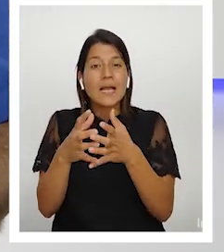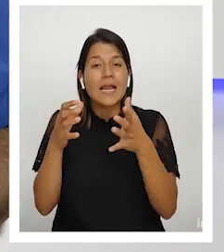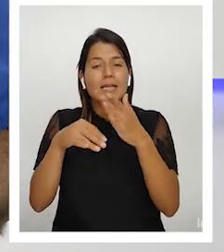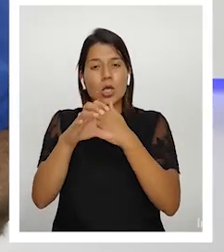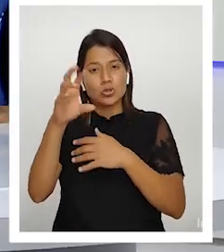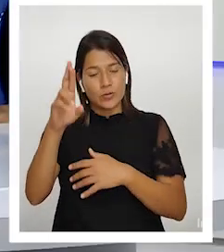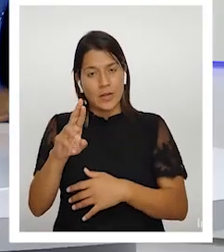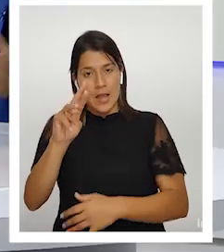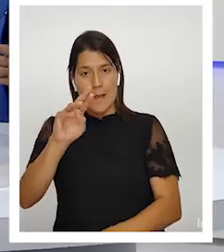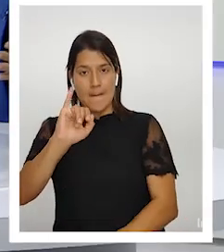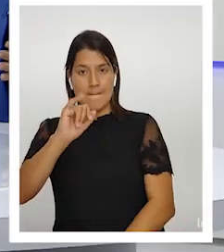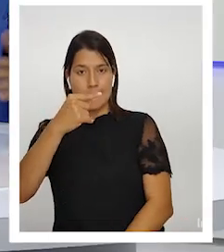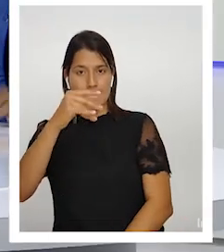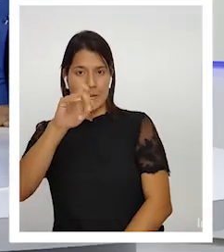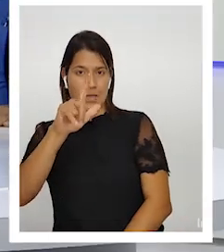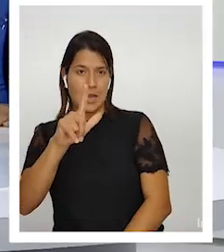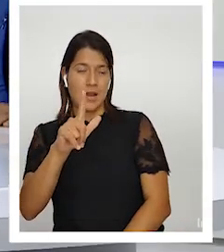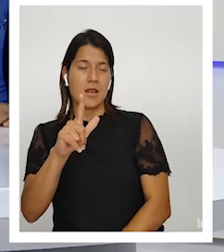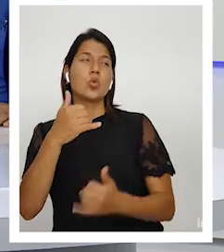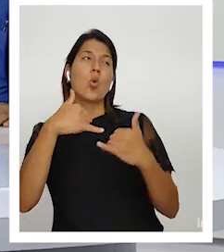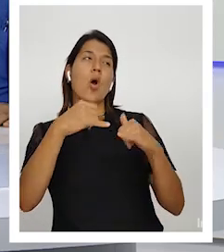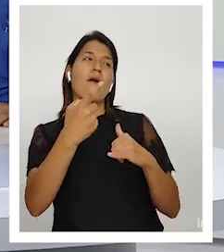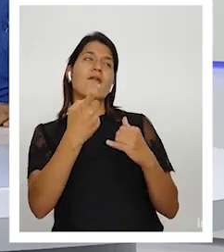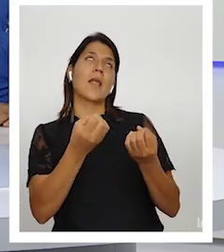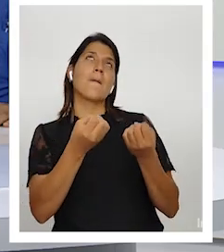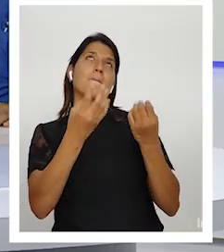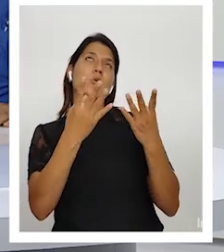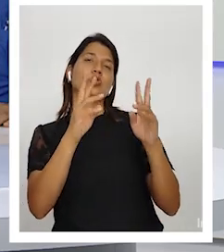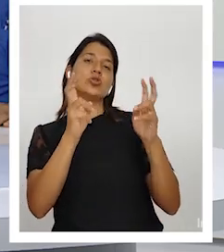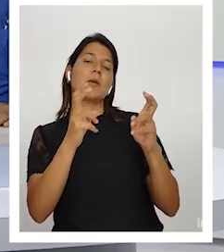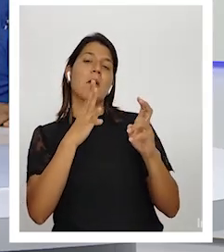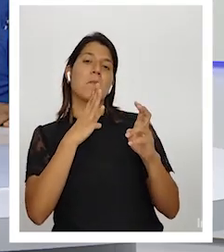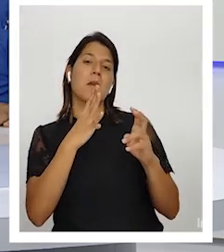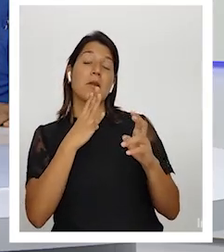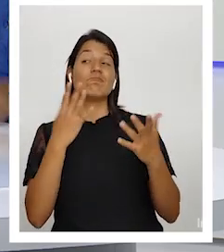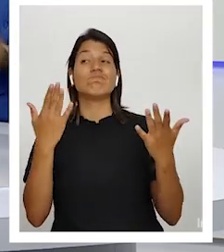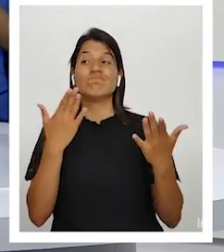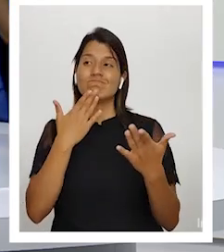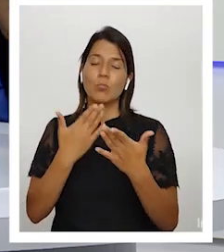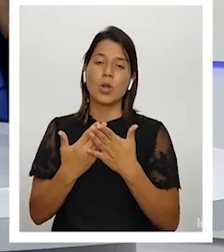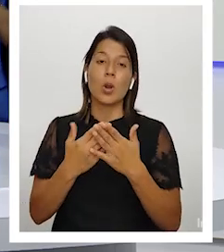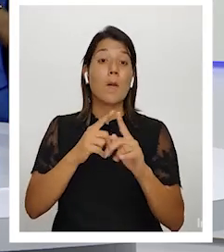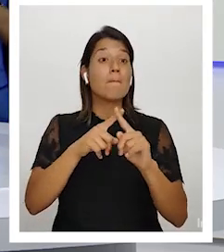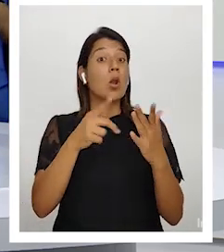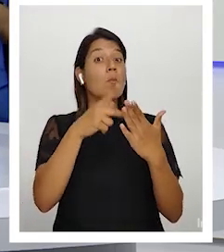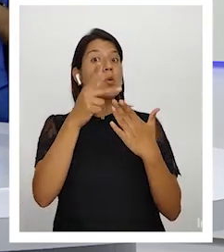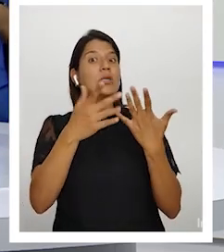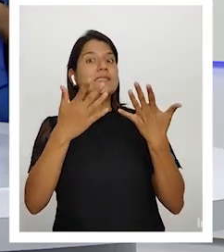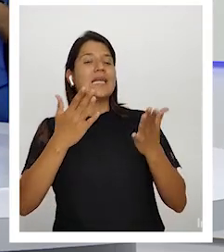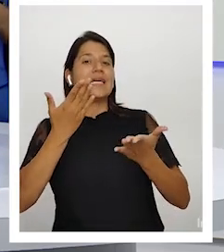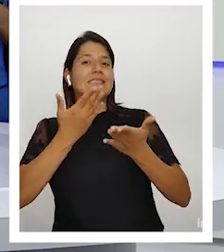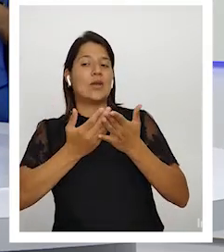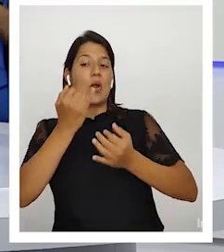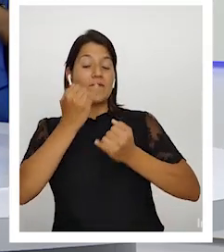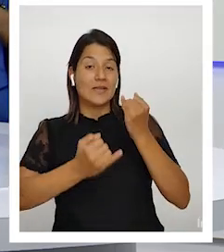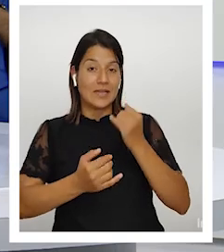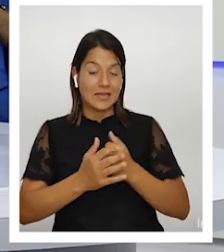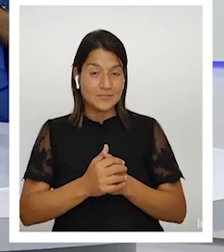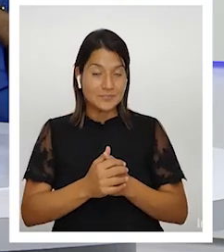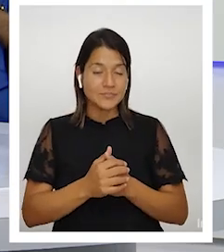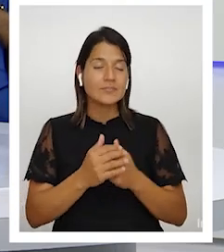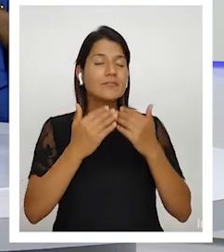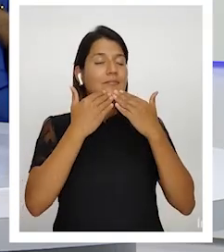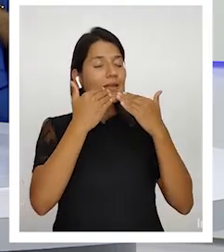nos queda mucho mucho de que hablar pero el programa llegó a su final le agradezco